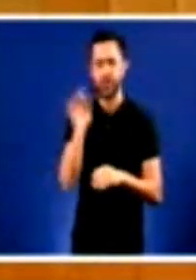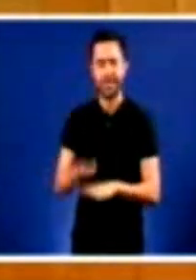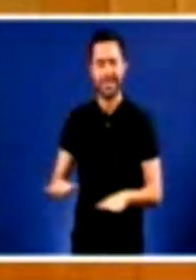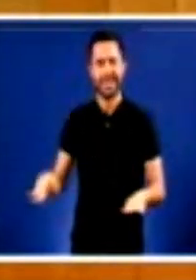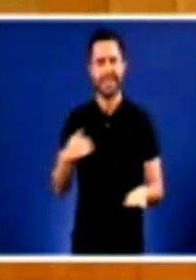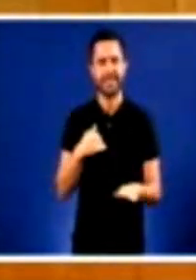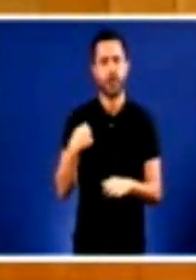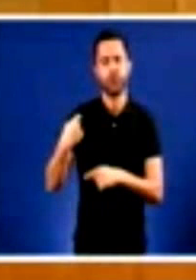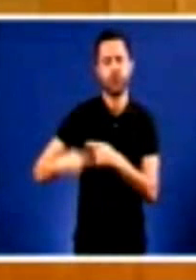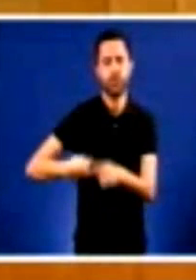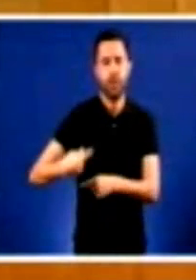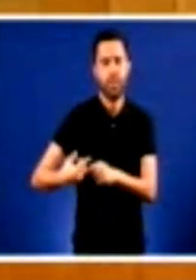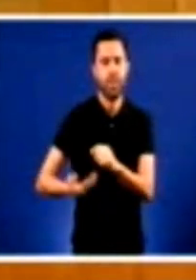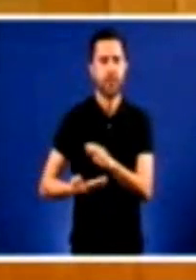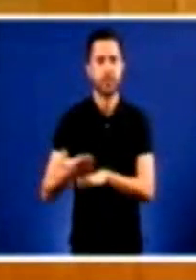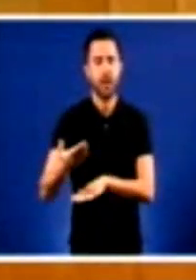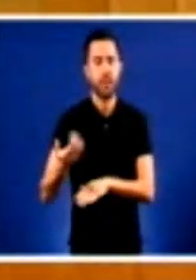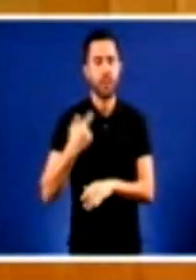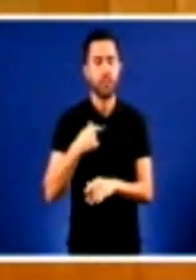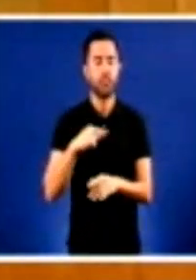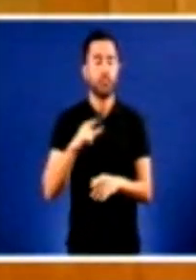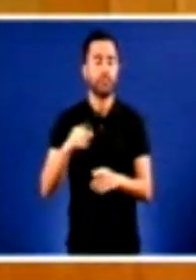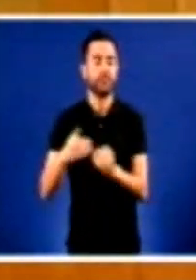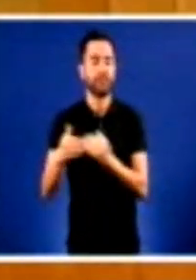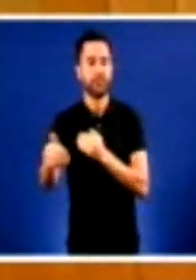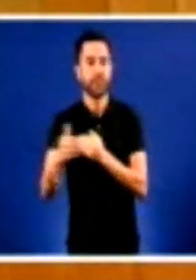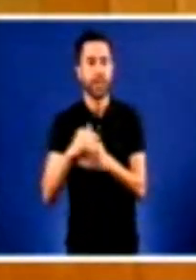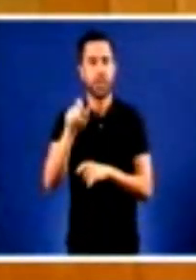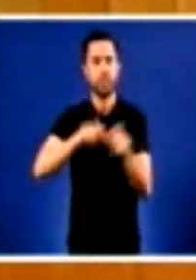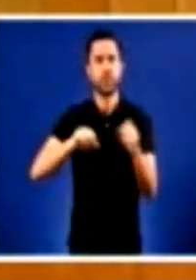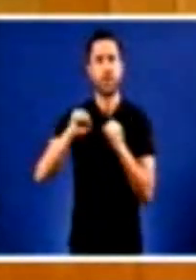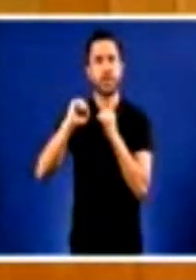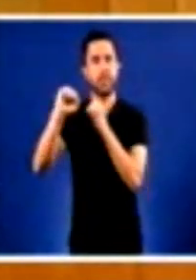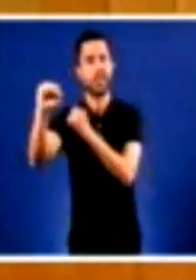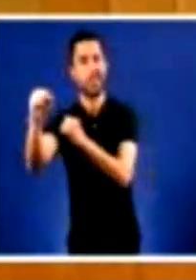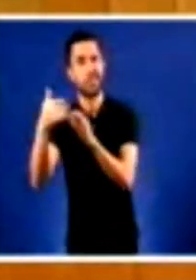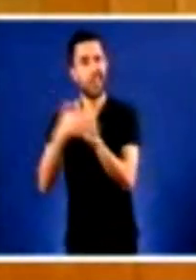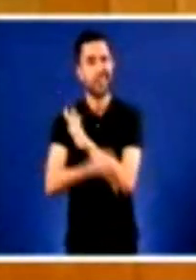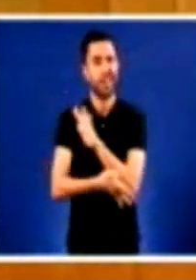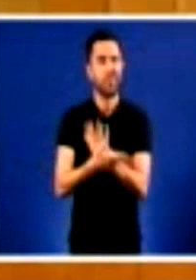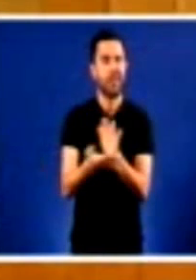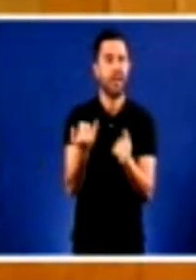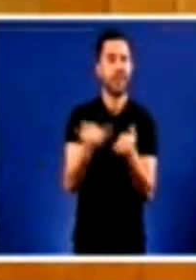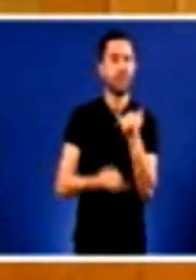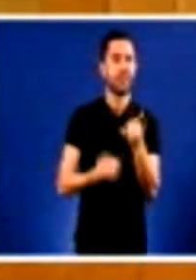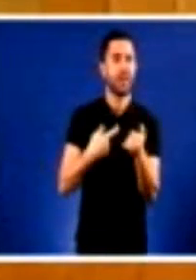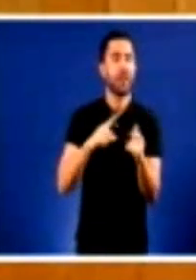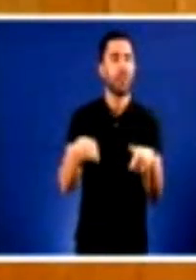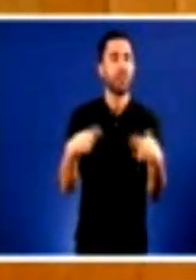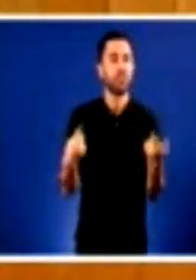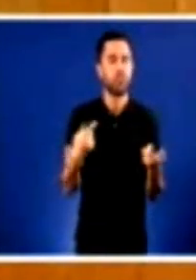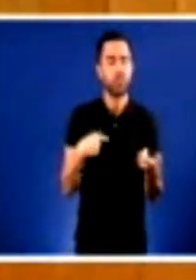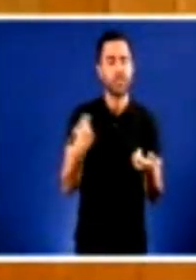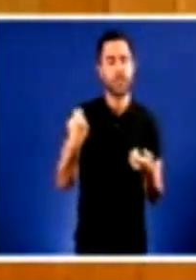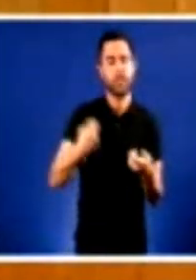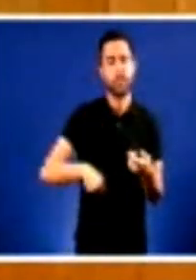os convertirán en persoas dependentes o resto da súa vida e, polo tanto, que saldrán tamén incluso, pois, económicamente máis caro